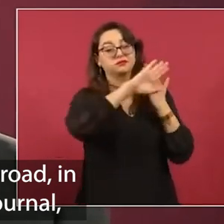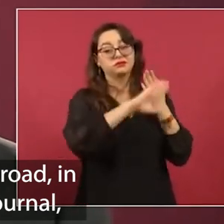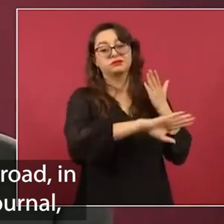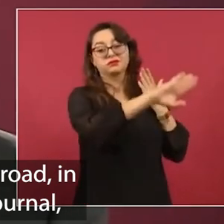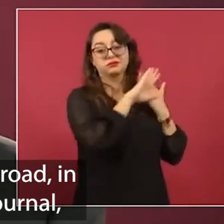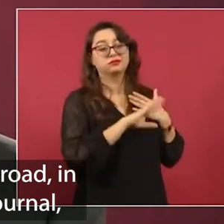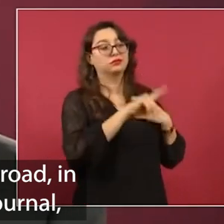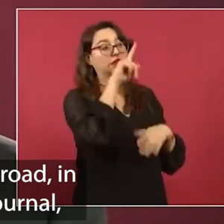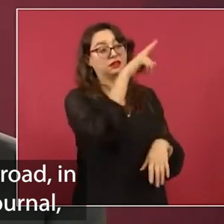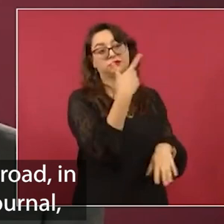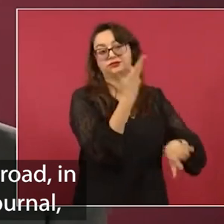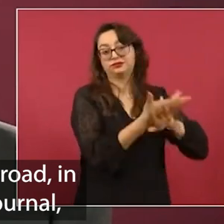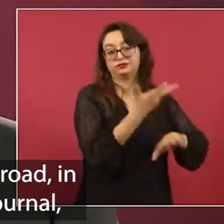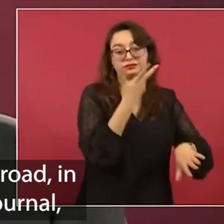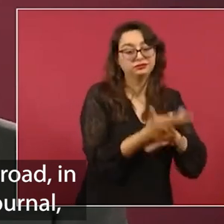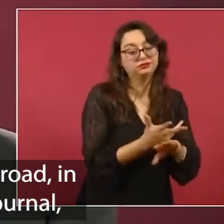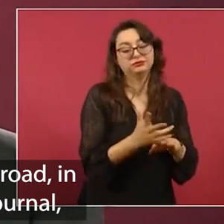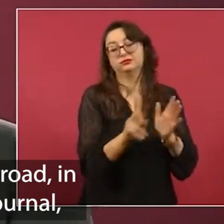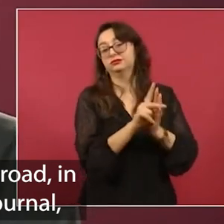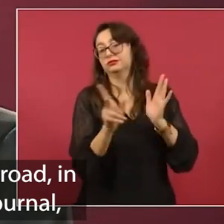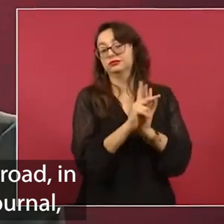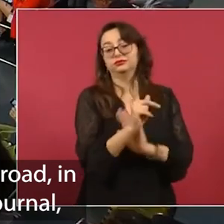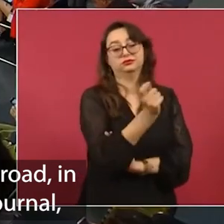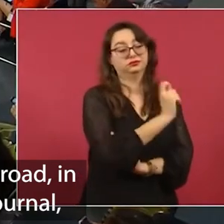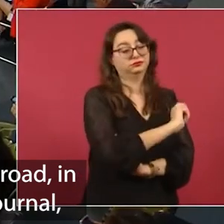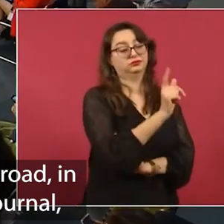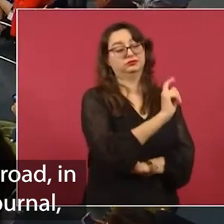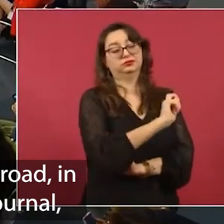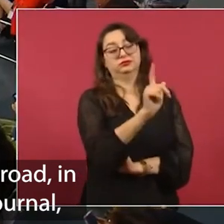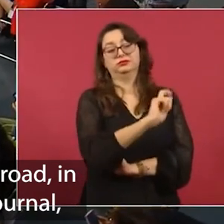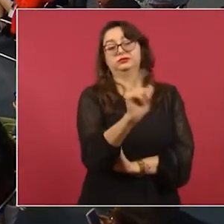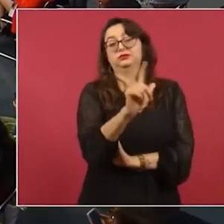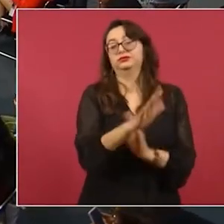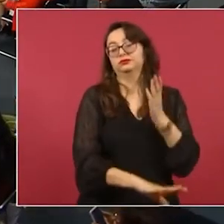New York Times, Washington Post, Wall Street Journal.